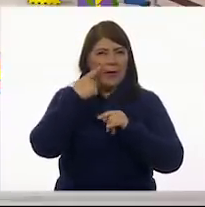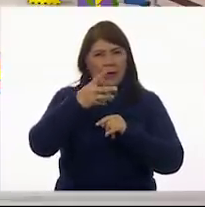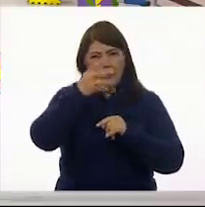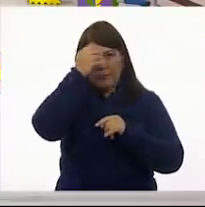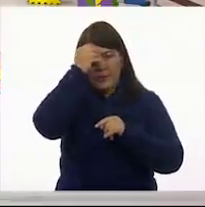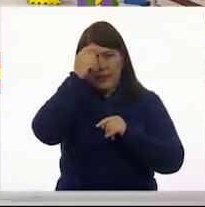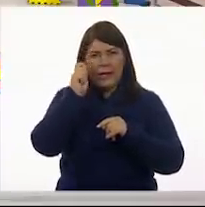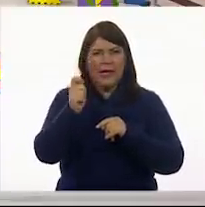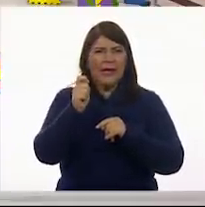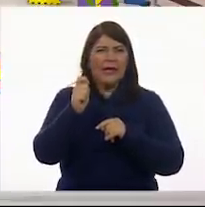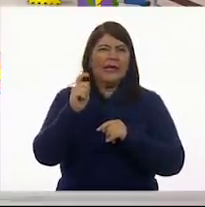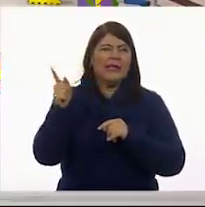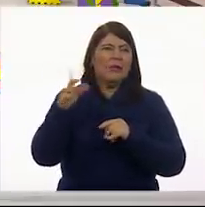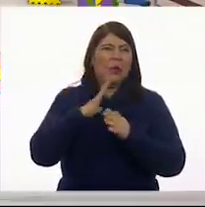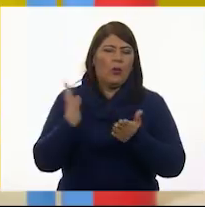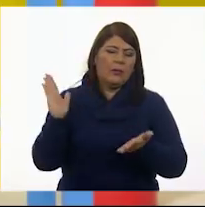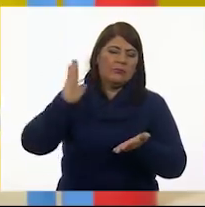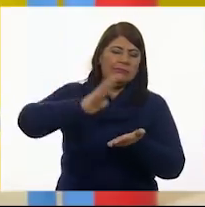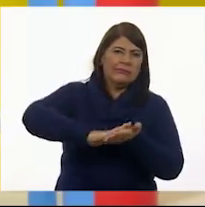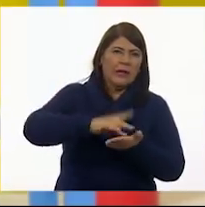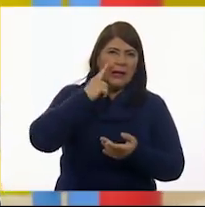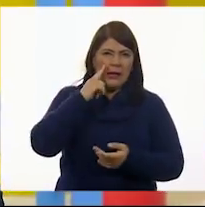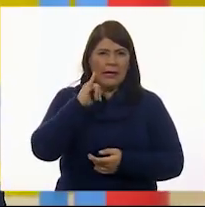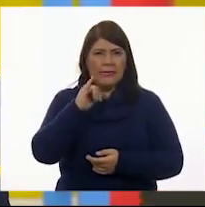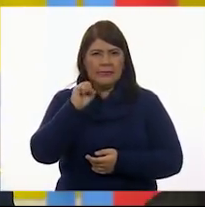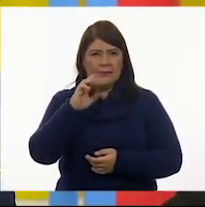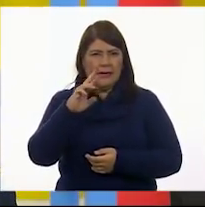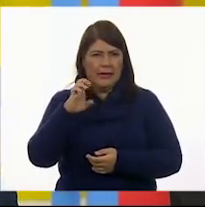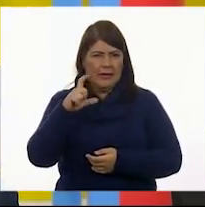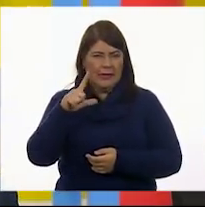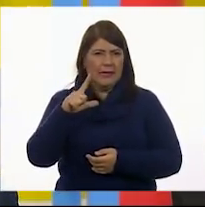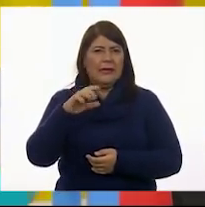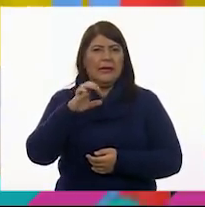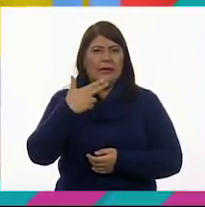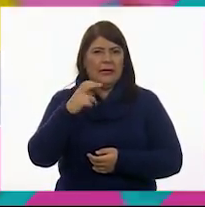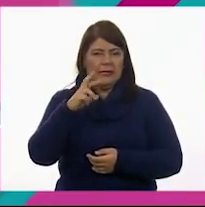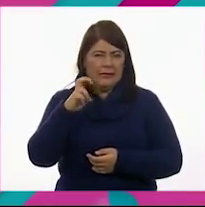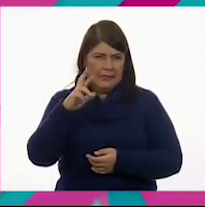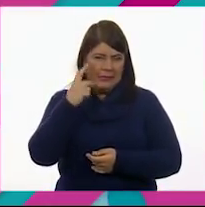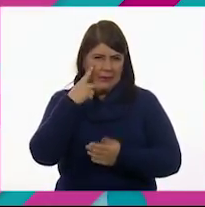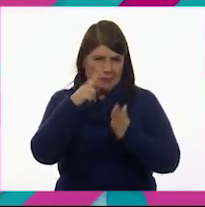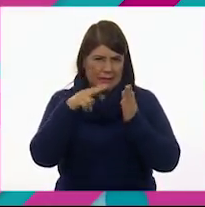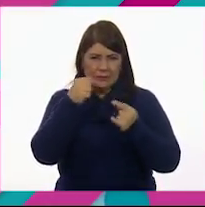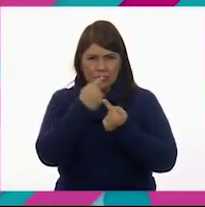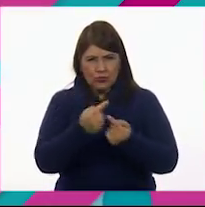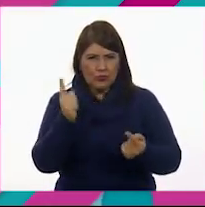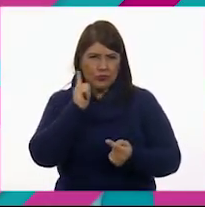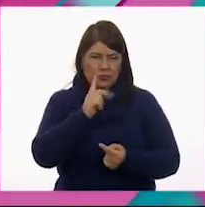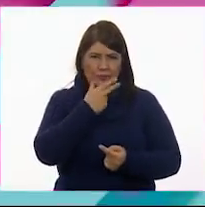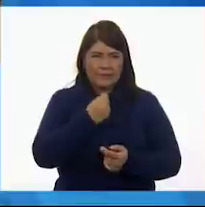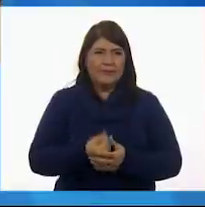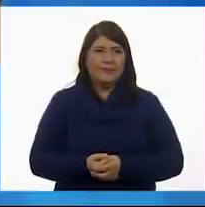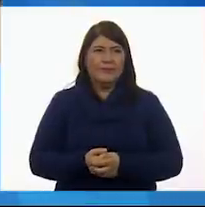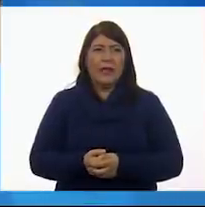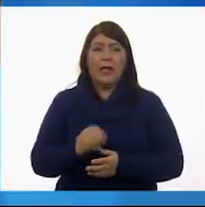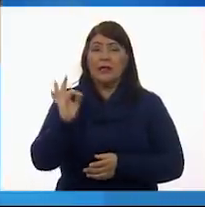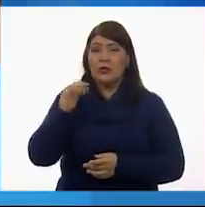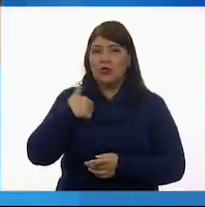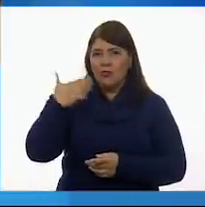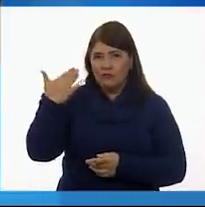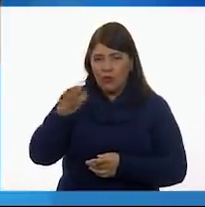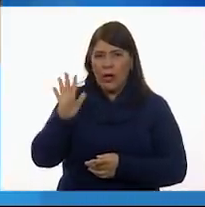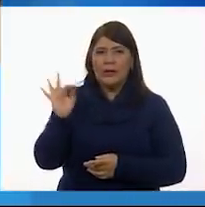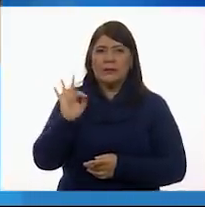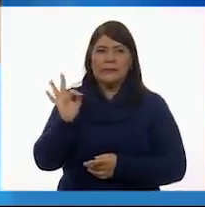stencil con Israel Herrera. Pintura para jóvenes y niños. Vamos a verlo. Si yo tuviera tres,